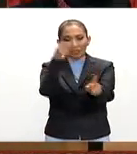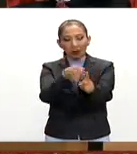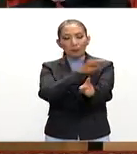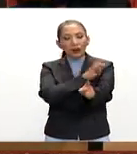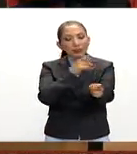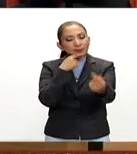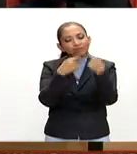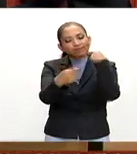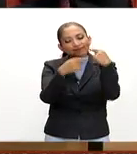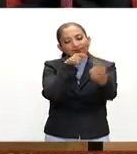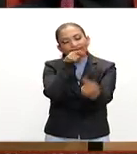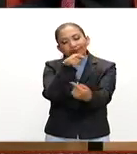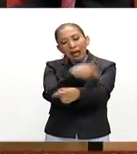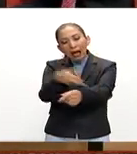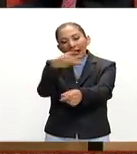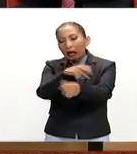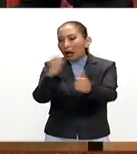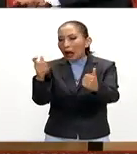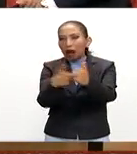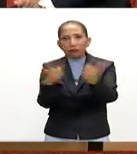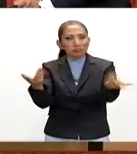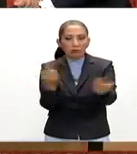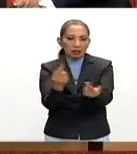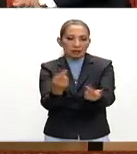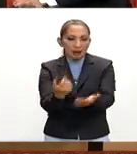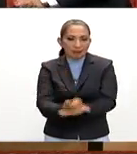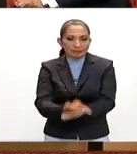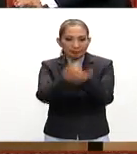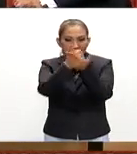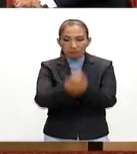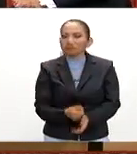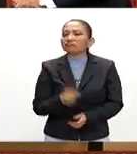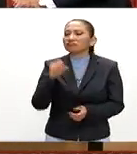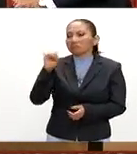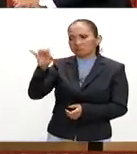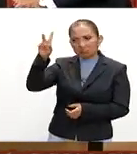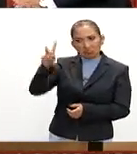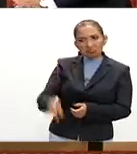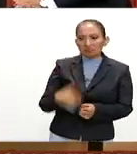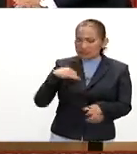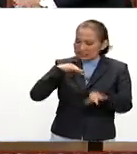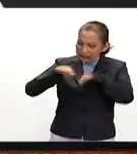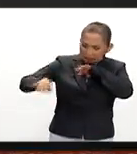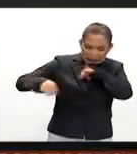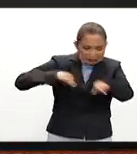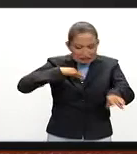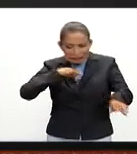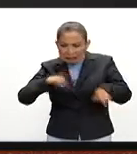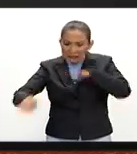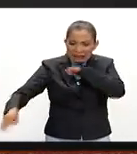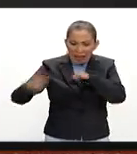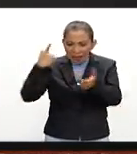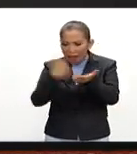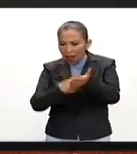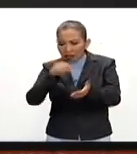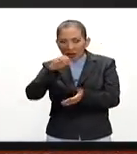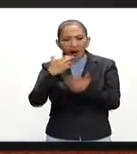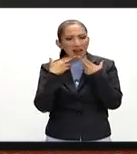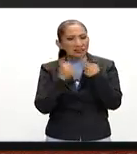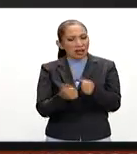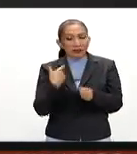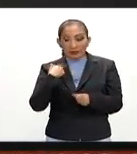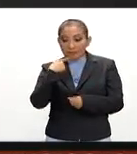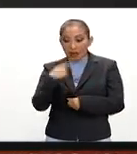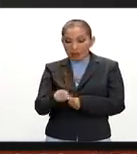resolver todas las cuestiones que hay que hacer si hemos tenido hemos trabajado mucho se ha trabajado mucho en el SAT es una de las